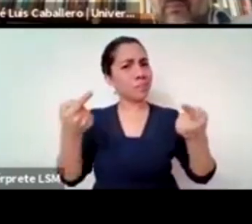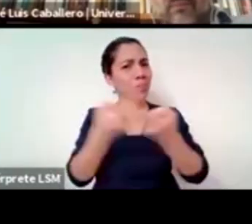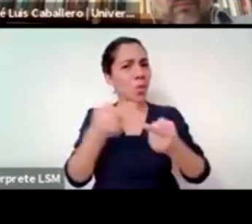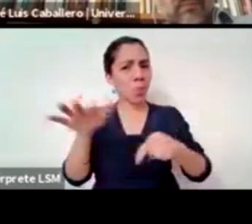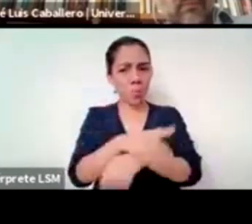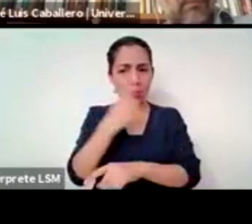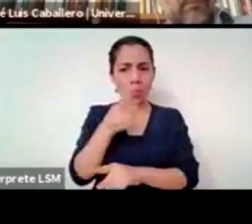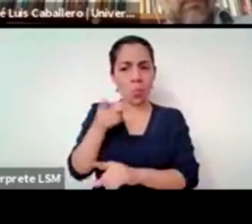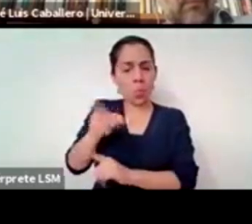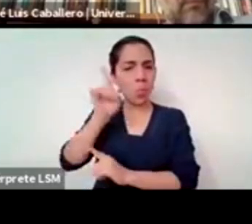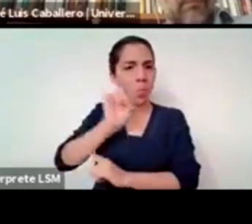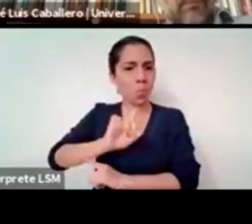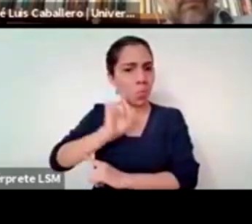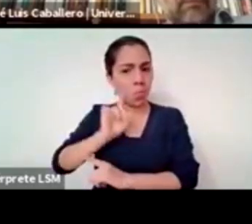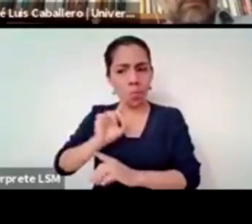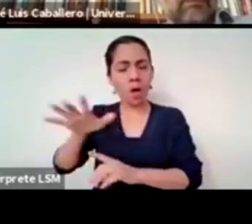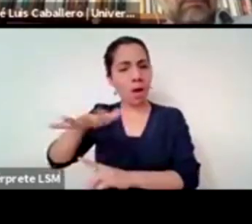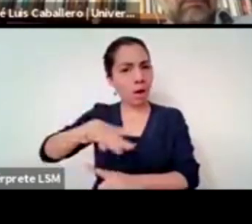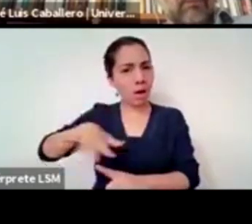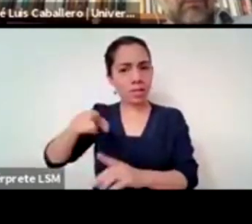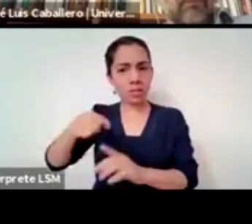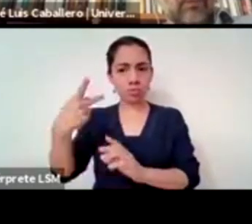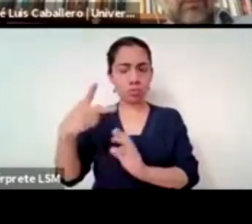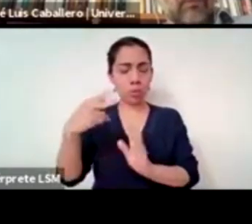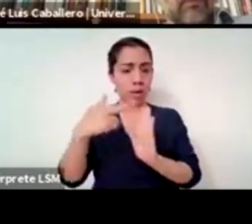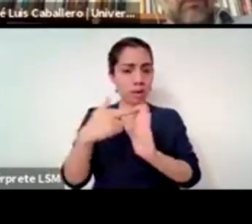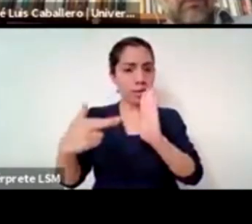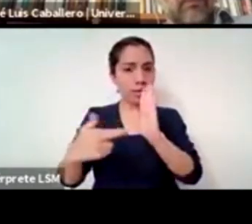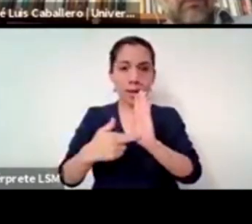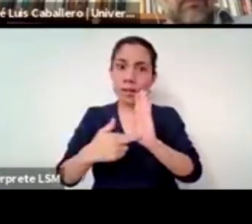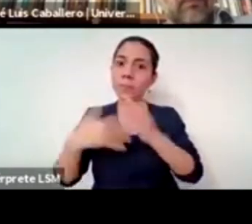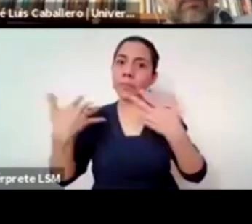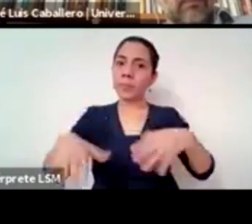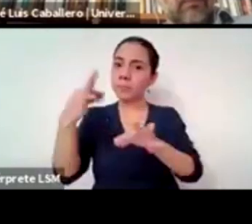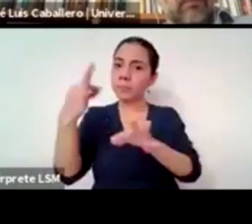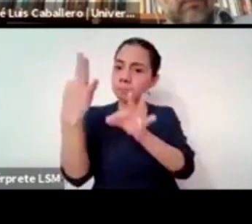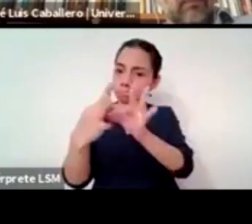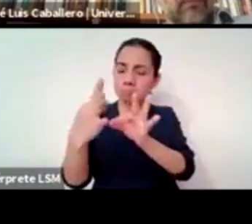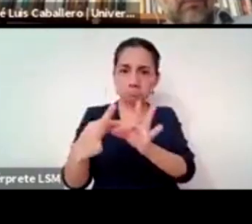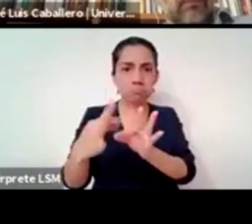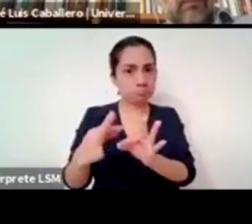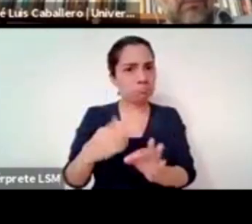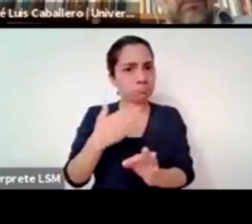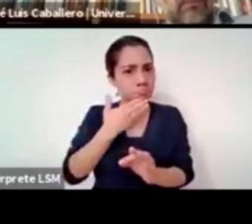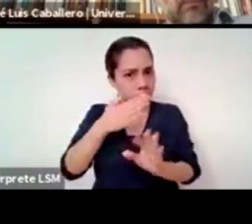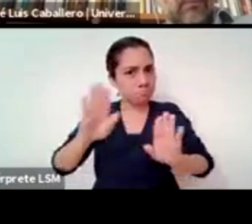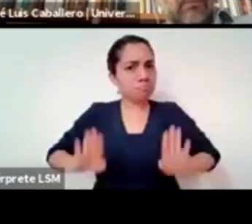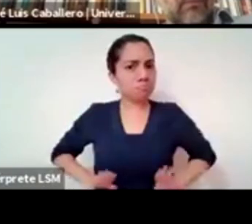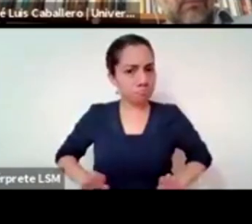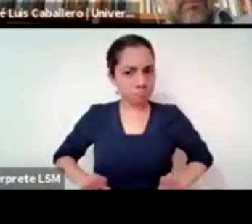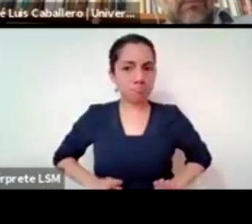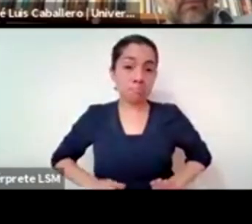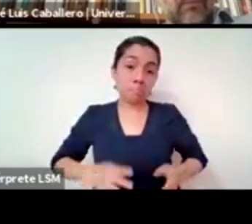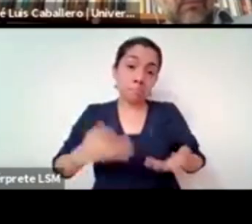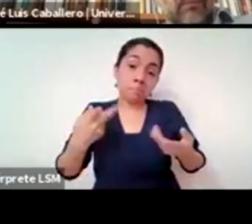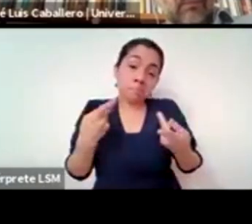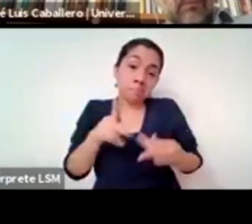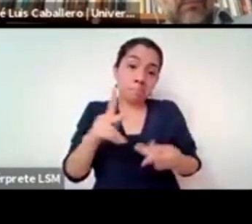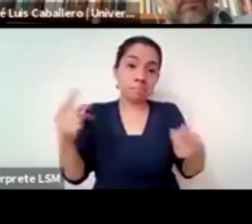religiosas la segunda afirmación es que las religiones actualmente